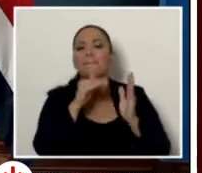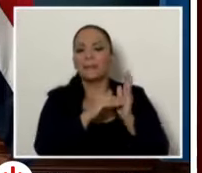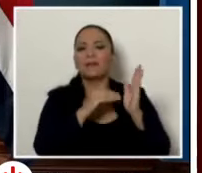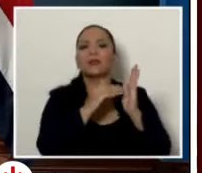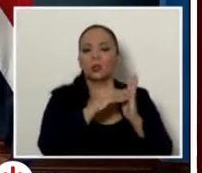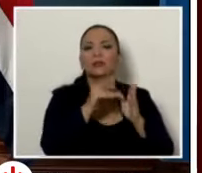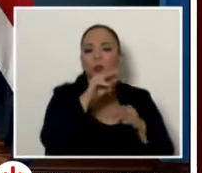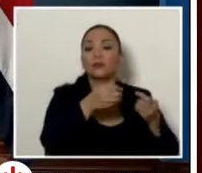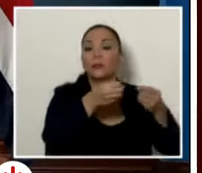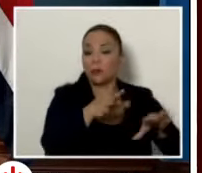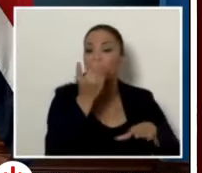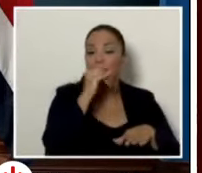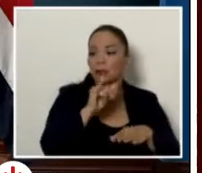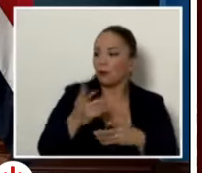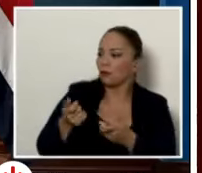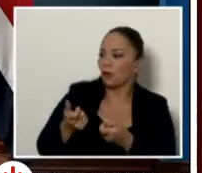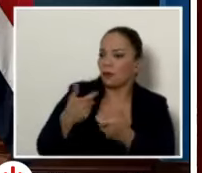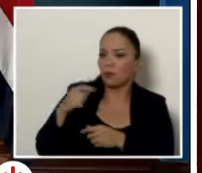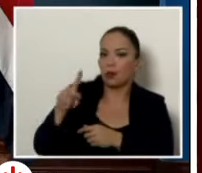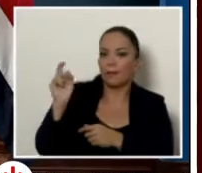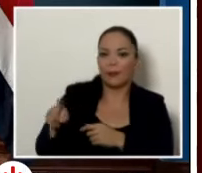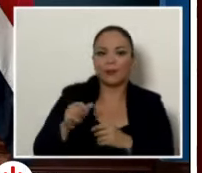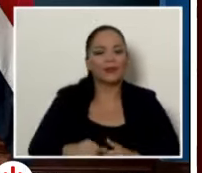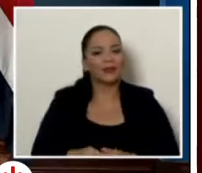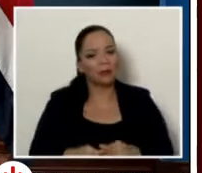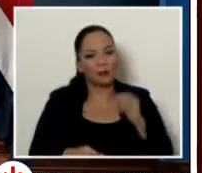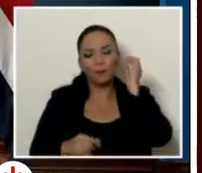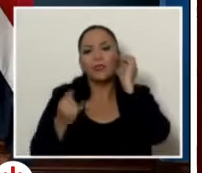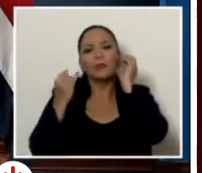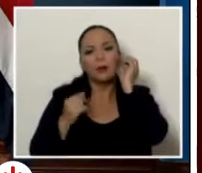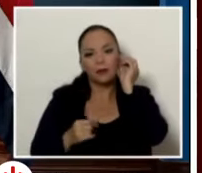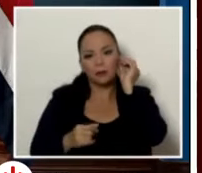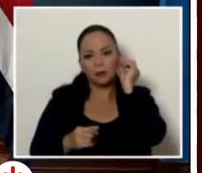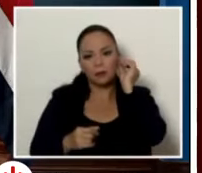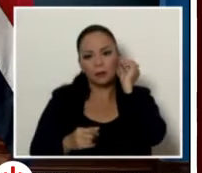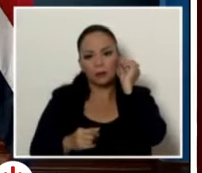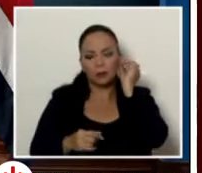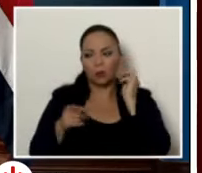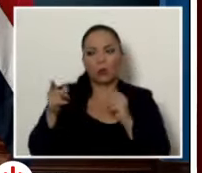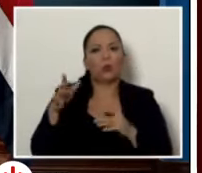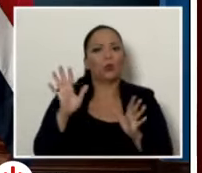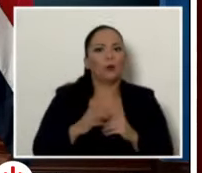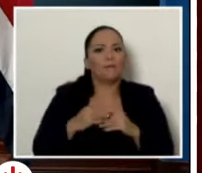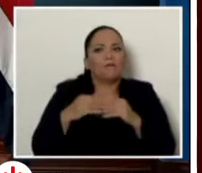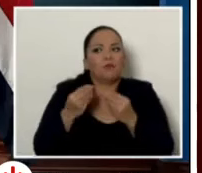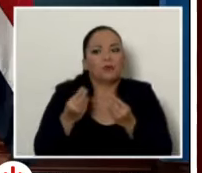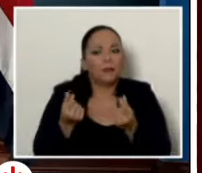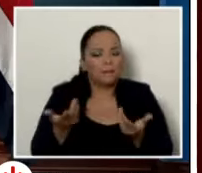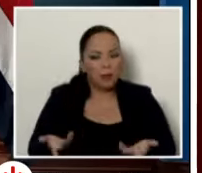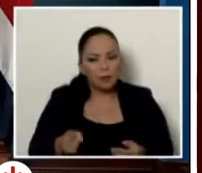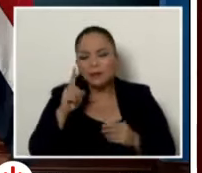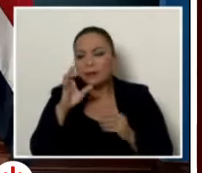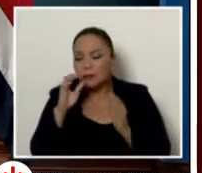mil millones de colones, que he dicho que le pregunté. Pero eso es más plata a la que nos ganamos muchos ticos en un fin de semana. 100 mil